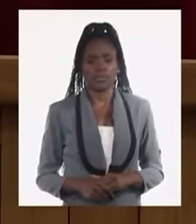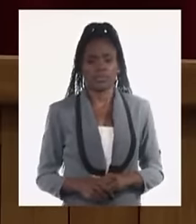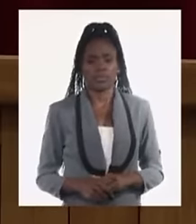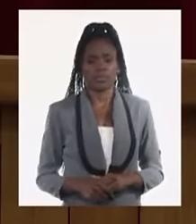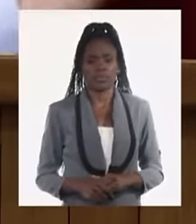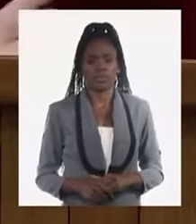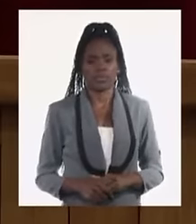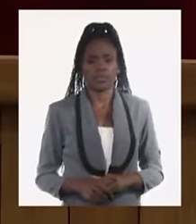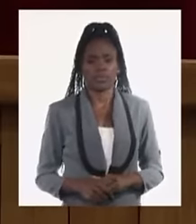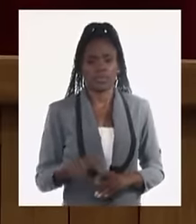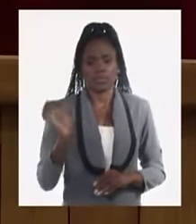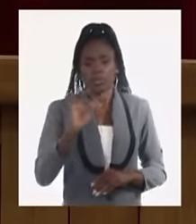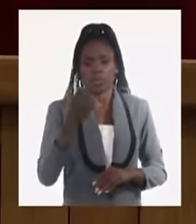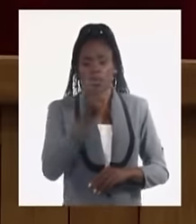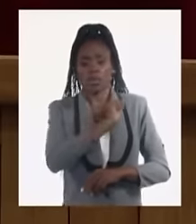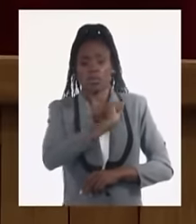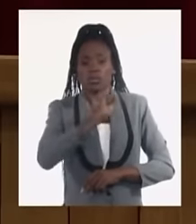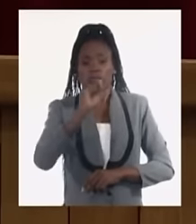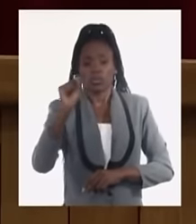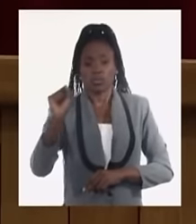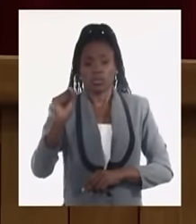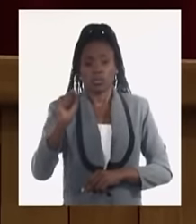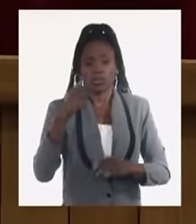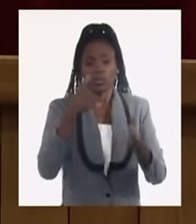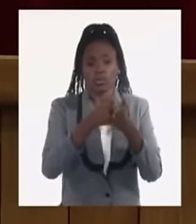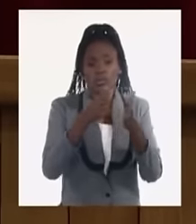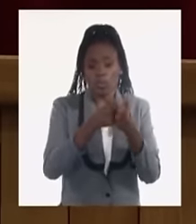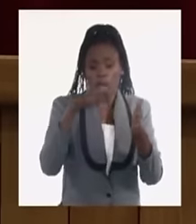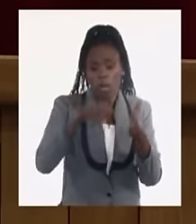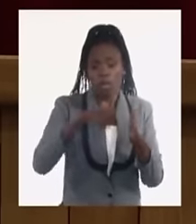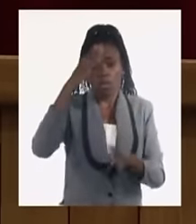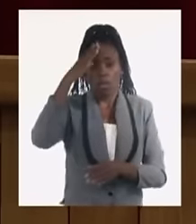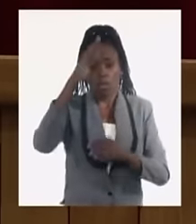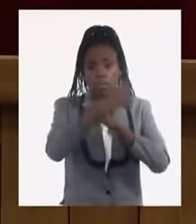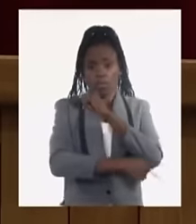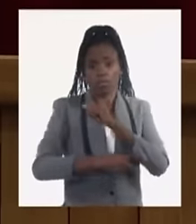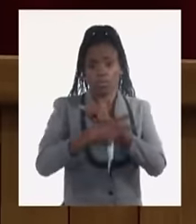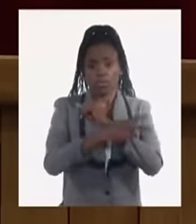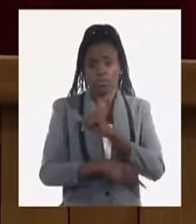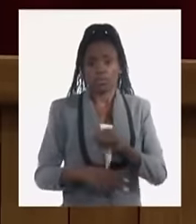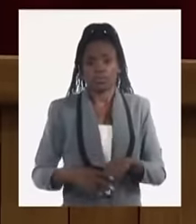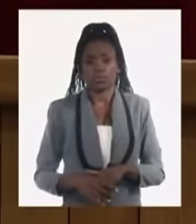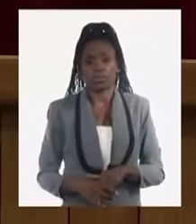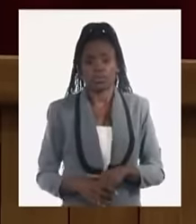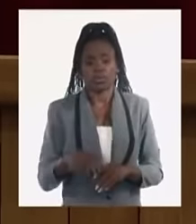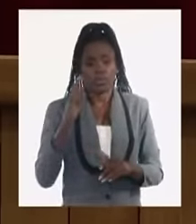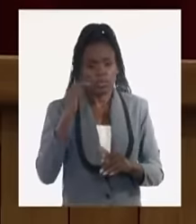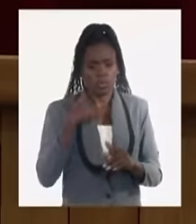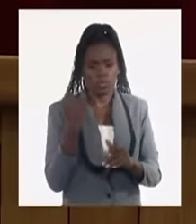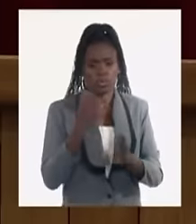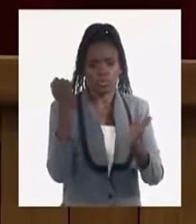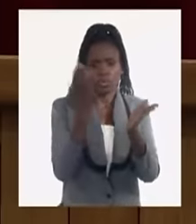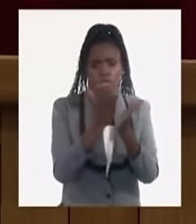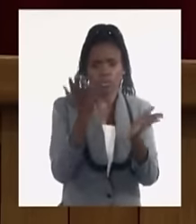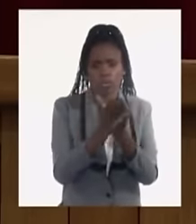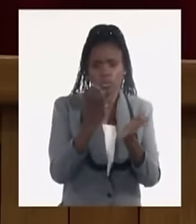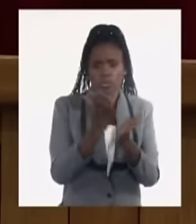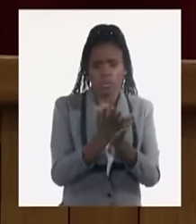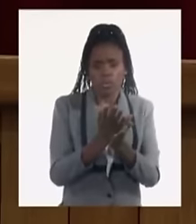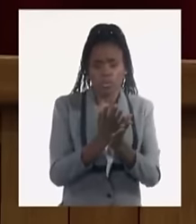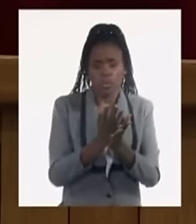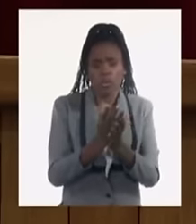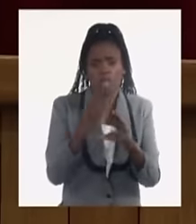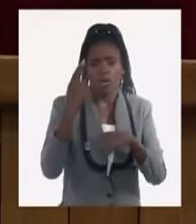logran el impacto que puede tener en nuestro pueblo. Y, por tanto, hemos estudiado aplicar